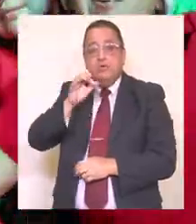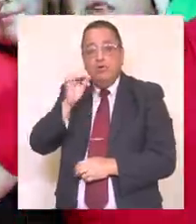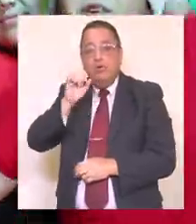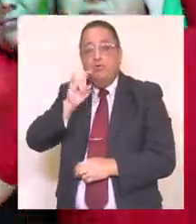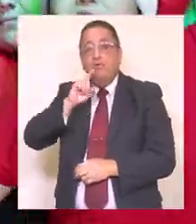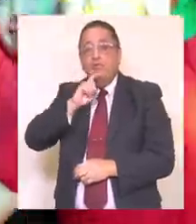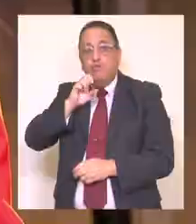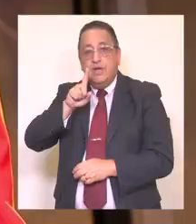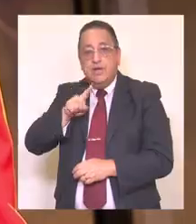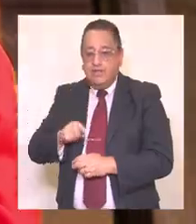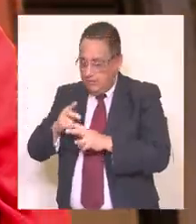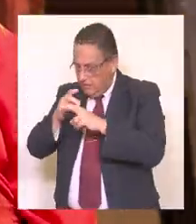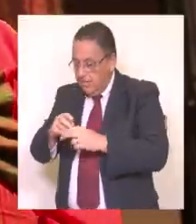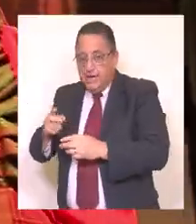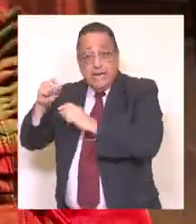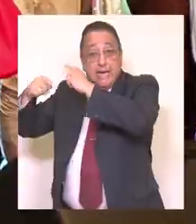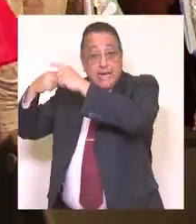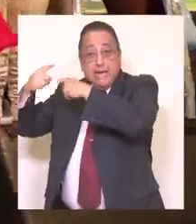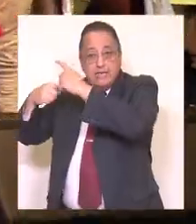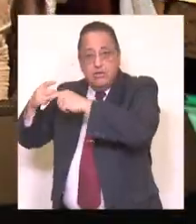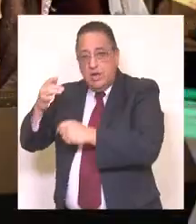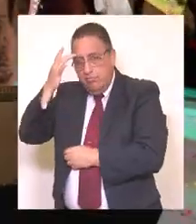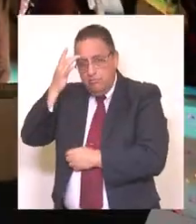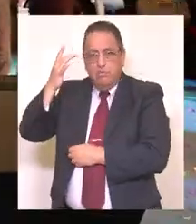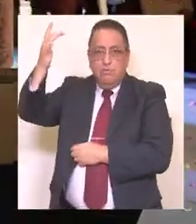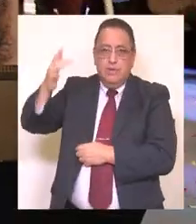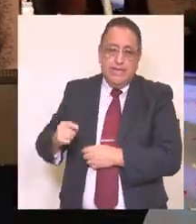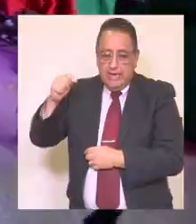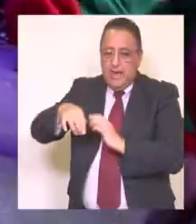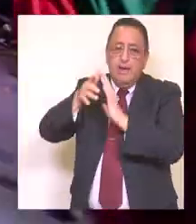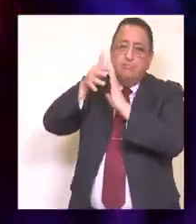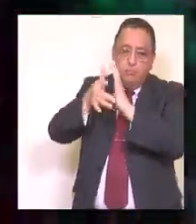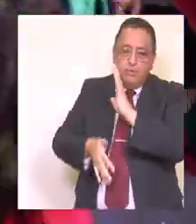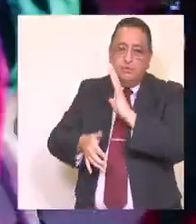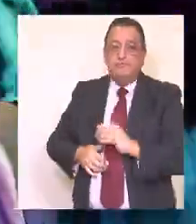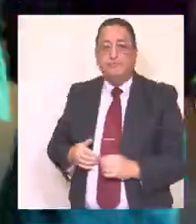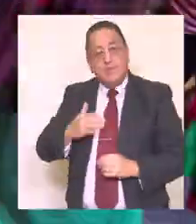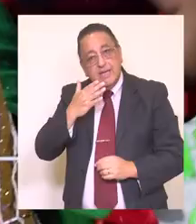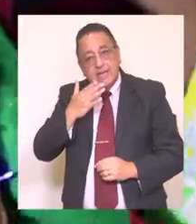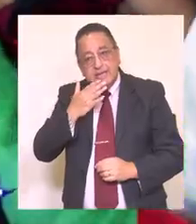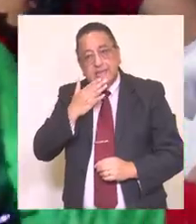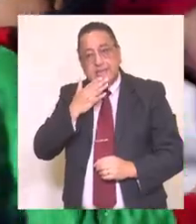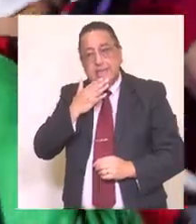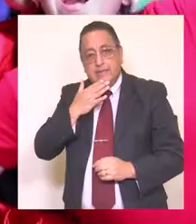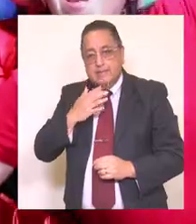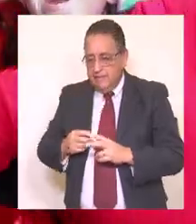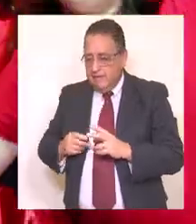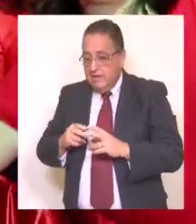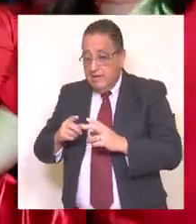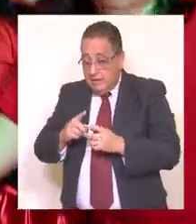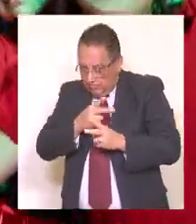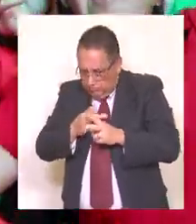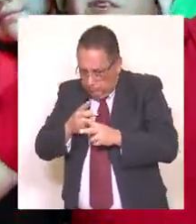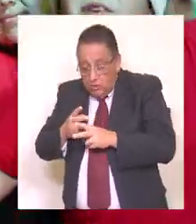También desarrollamos una nueva versión, en su segunda versión, de la noche navideña, donde pudimos